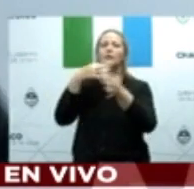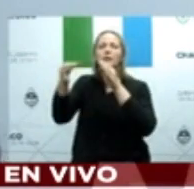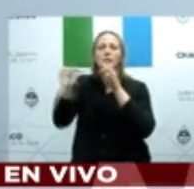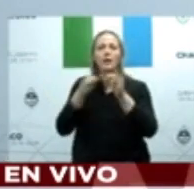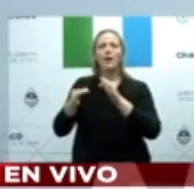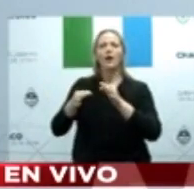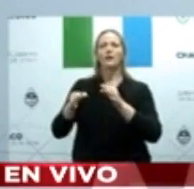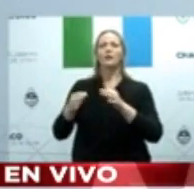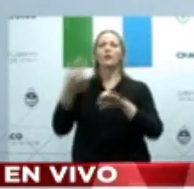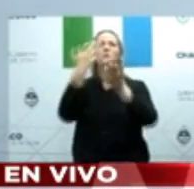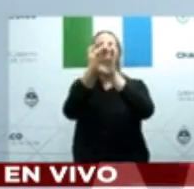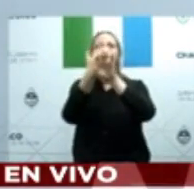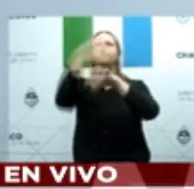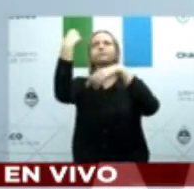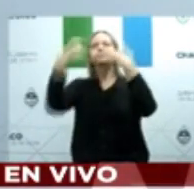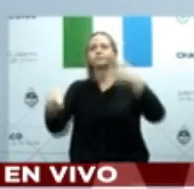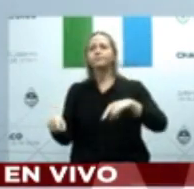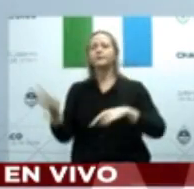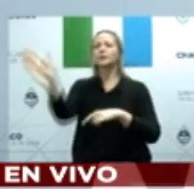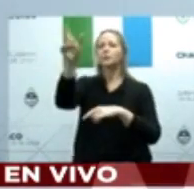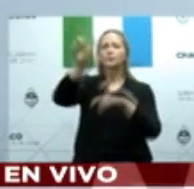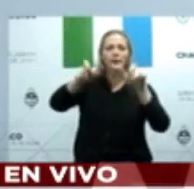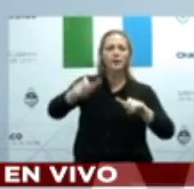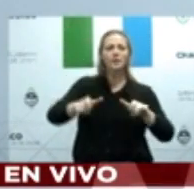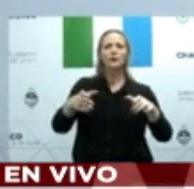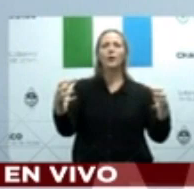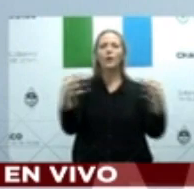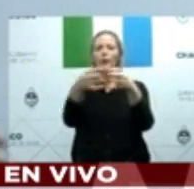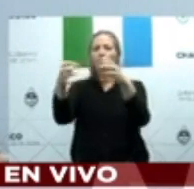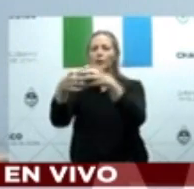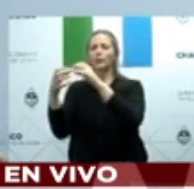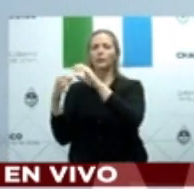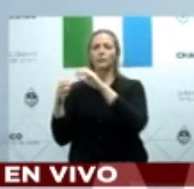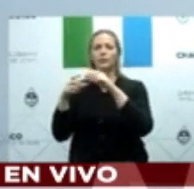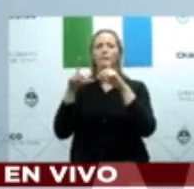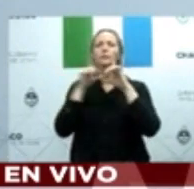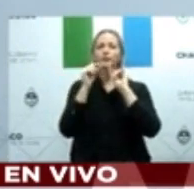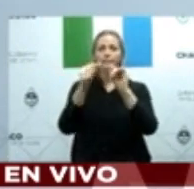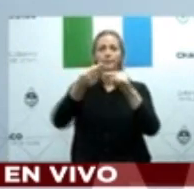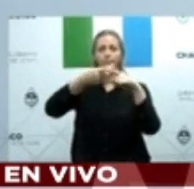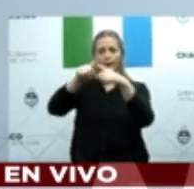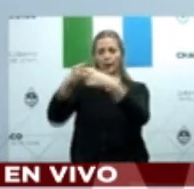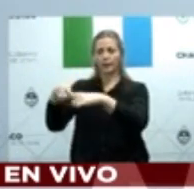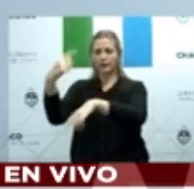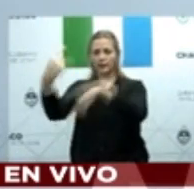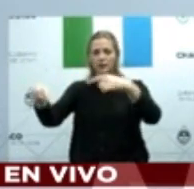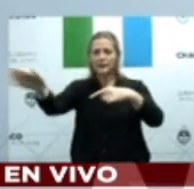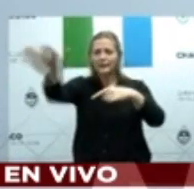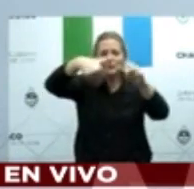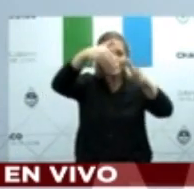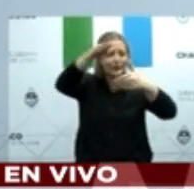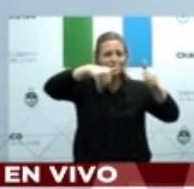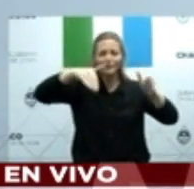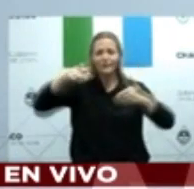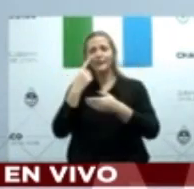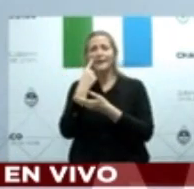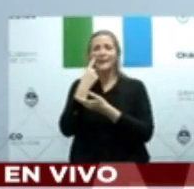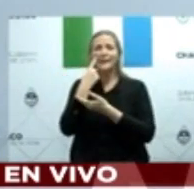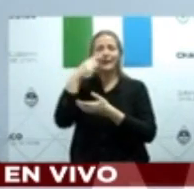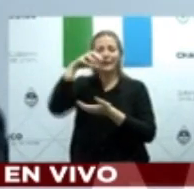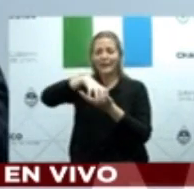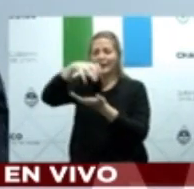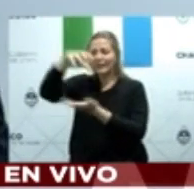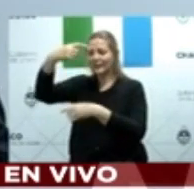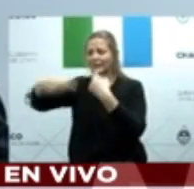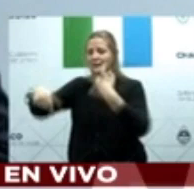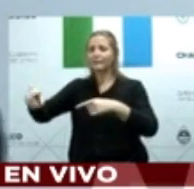políticos, con diputados, con intendentes de todos los signos. Con actores sociales, con actores económicos, etcétera. Todos con la